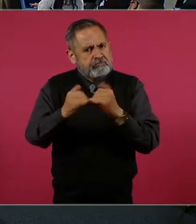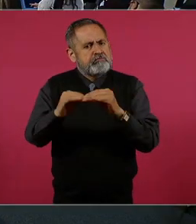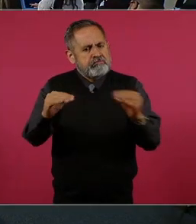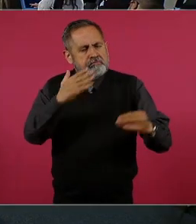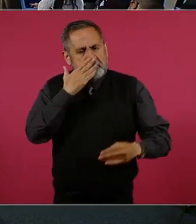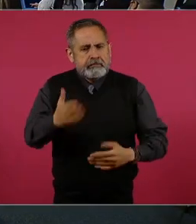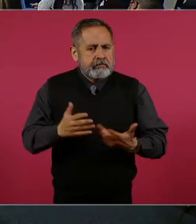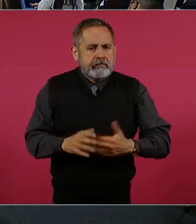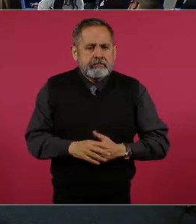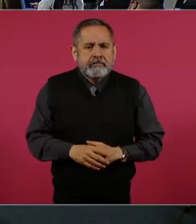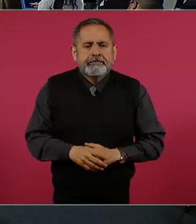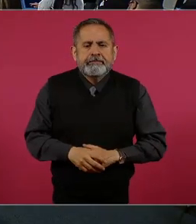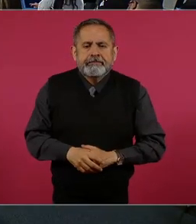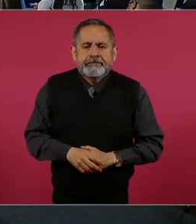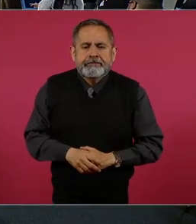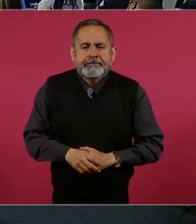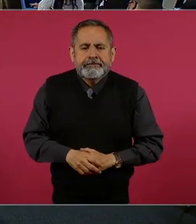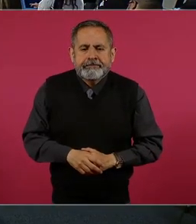Imagínense